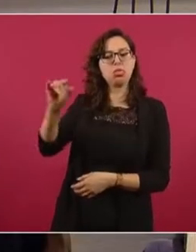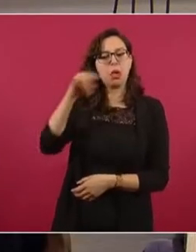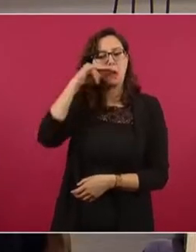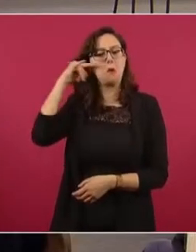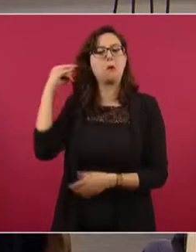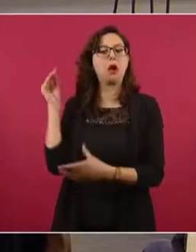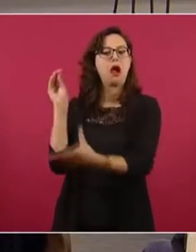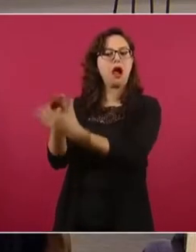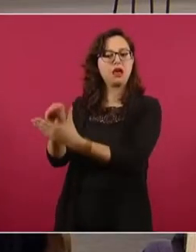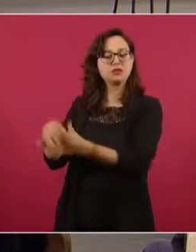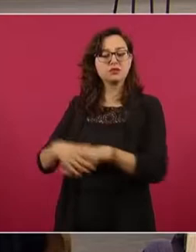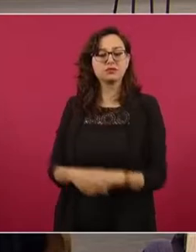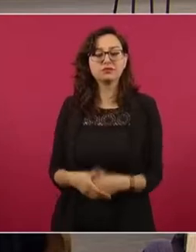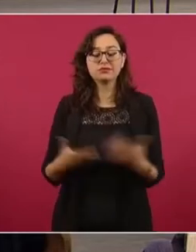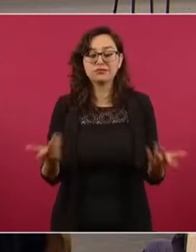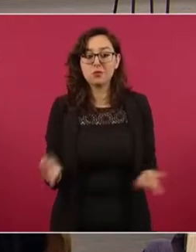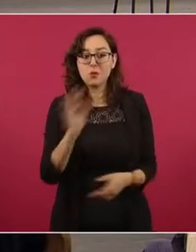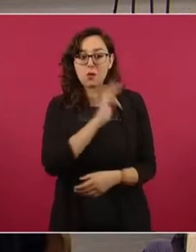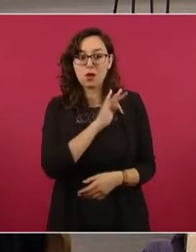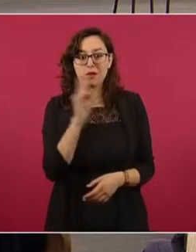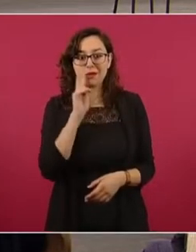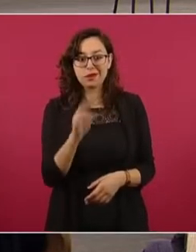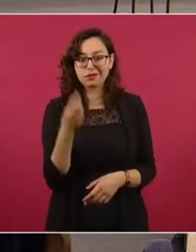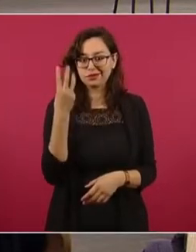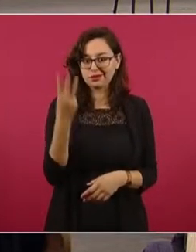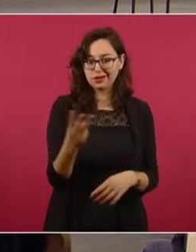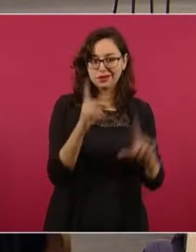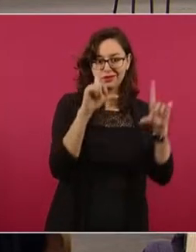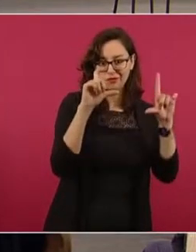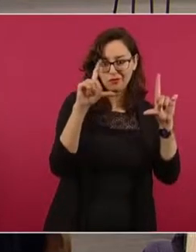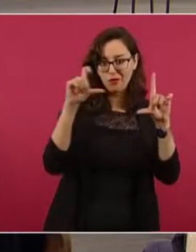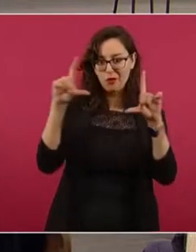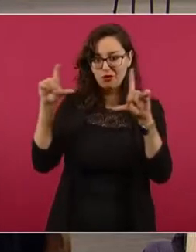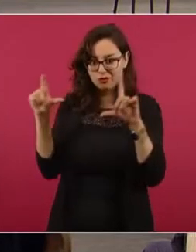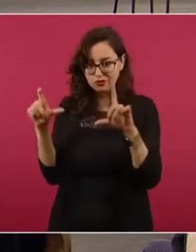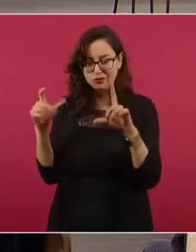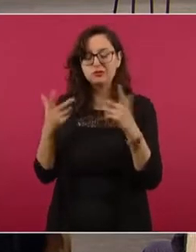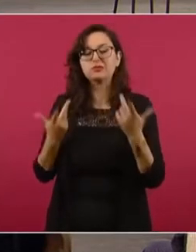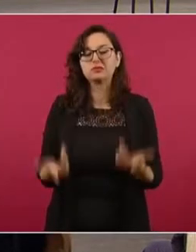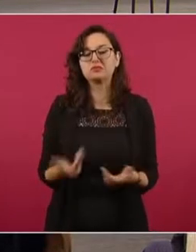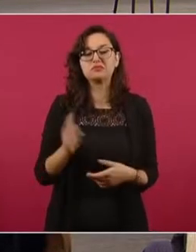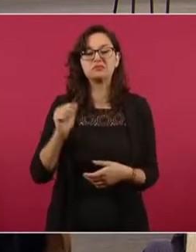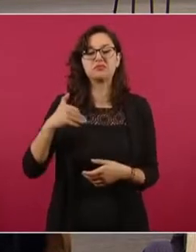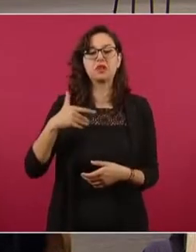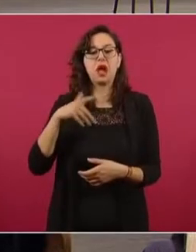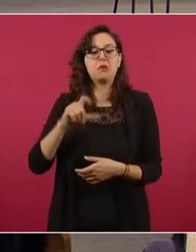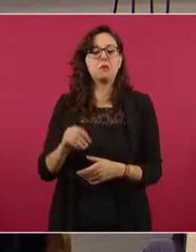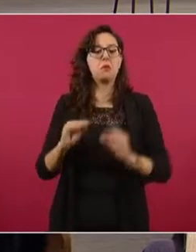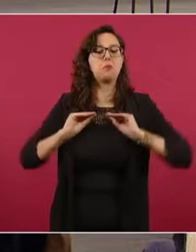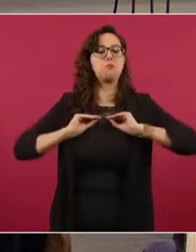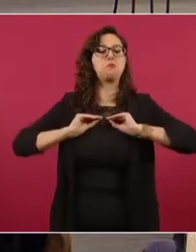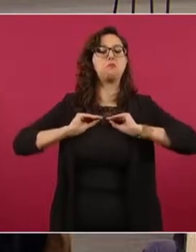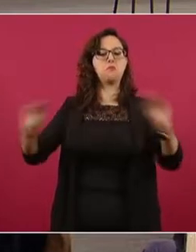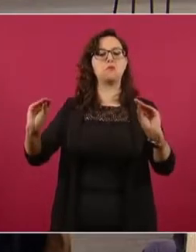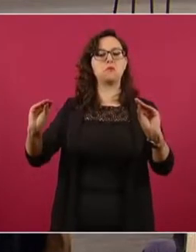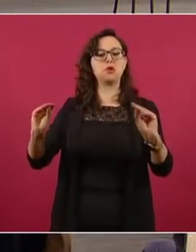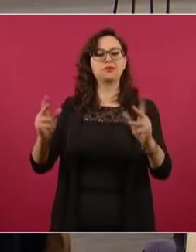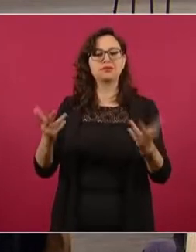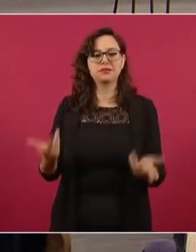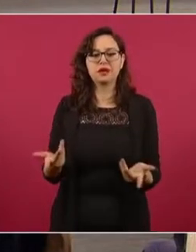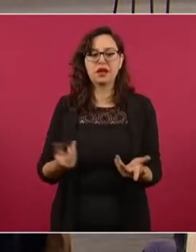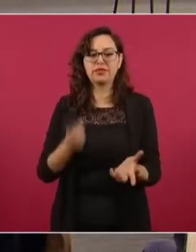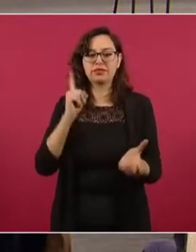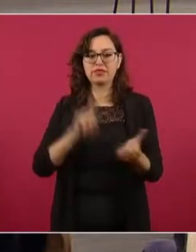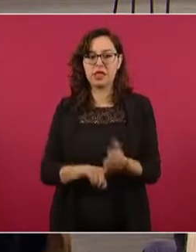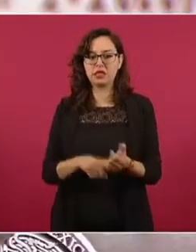momentos diferentes. Aquí los vemos en la pantalla. En el montaje se ve al presidente López Obrador dentro de un